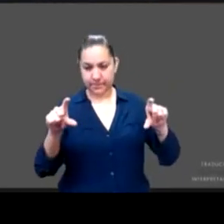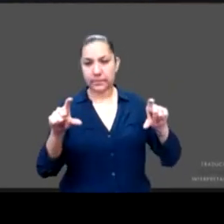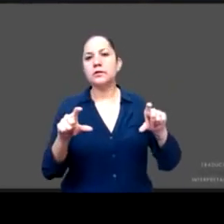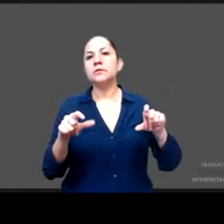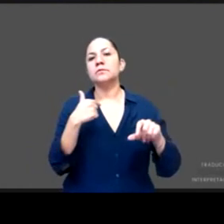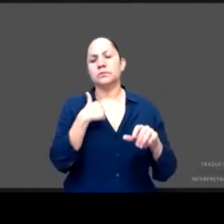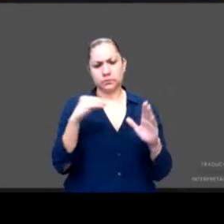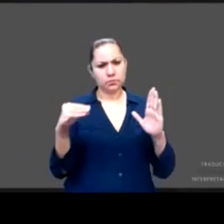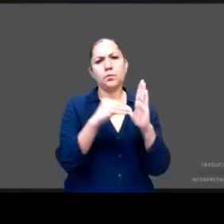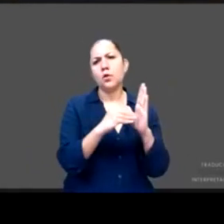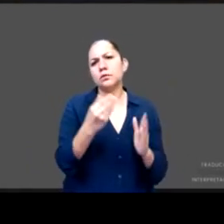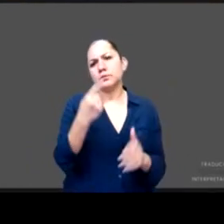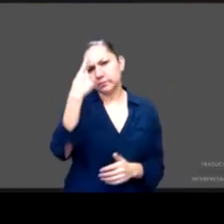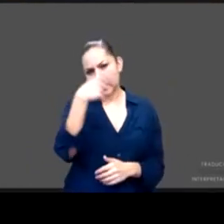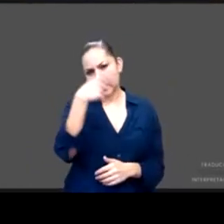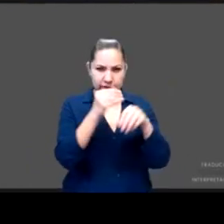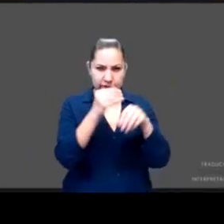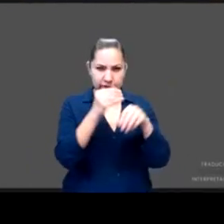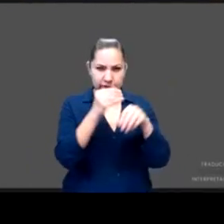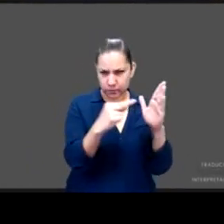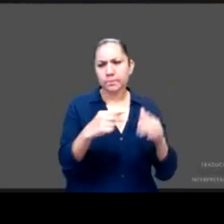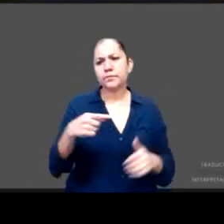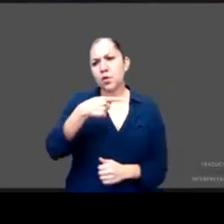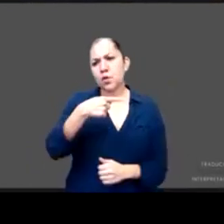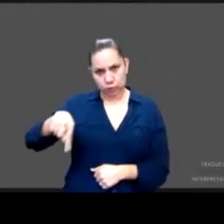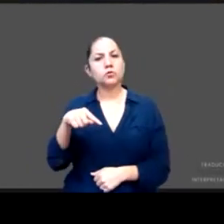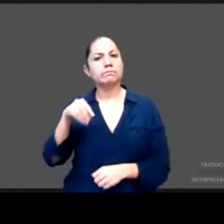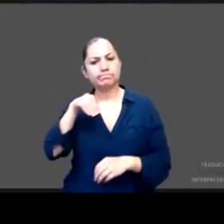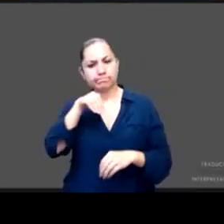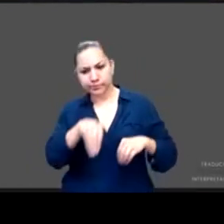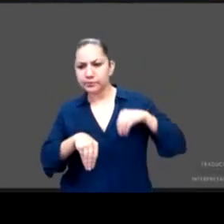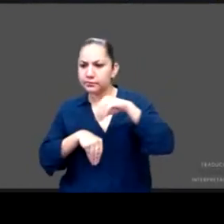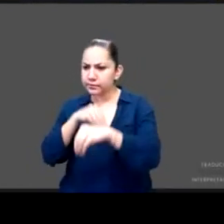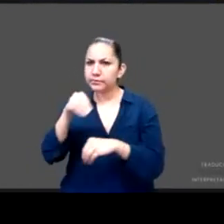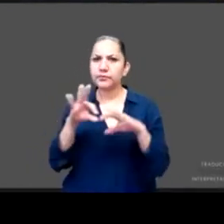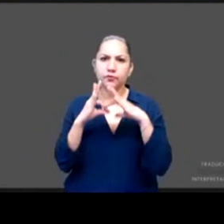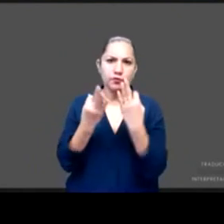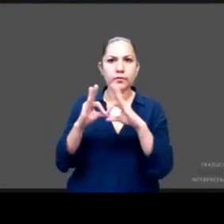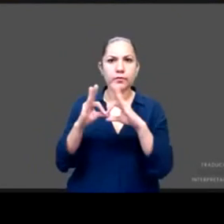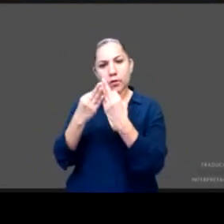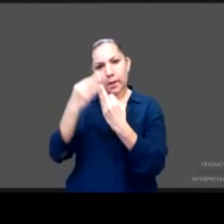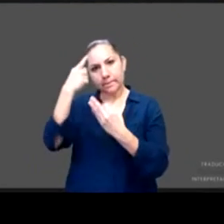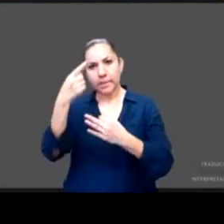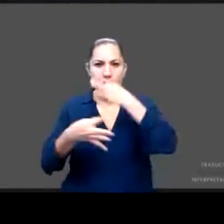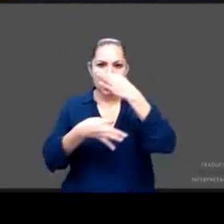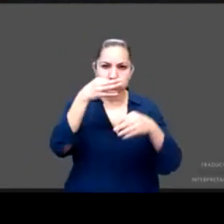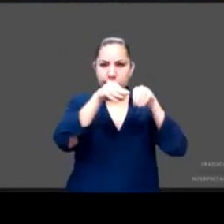estado ya trabajando en estrategias de comunicación sobre todo en la población y dejé la liga a un video